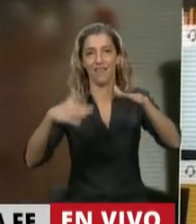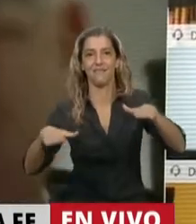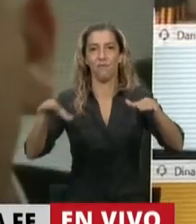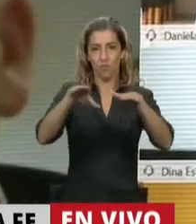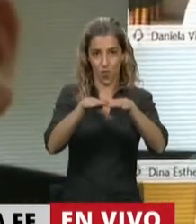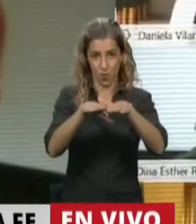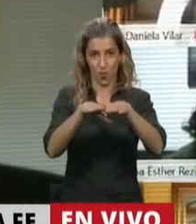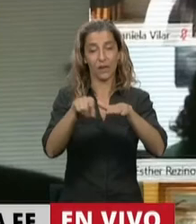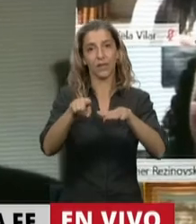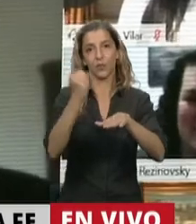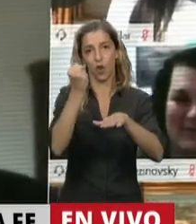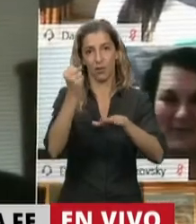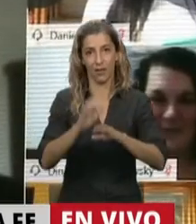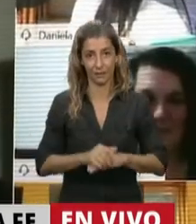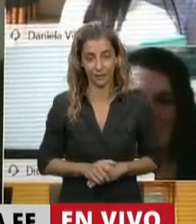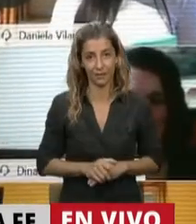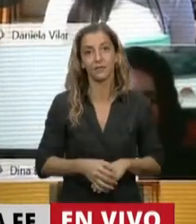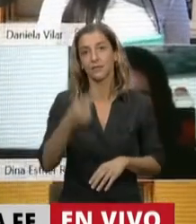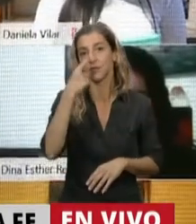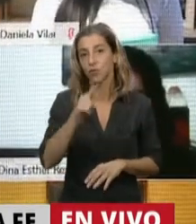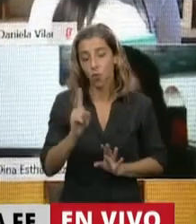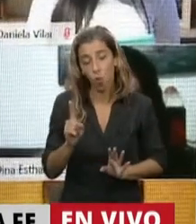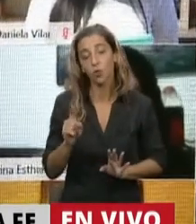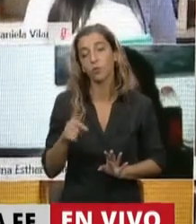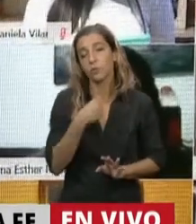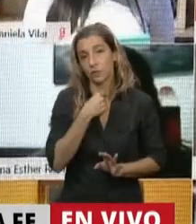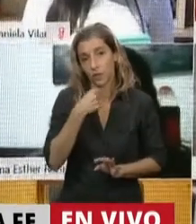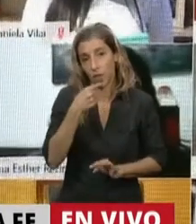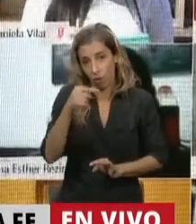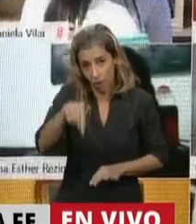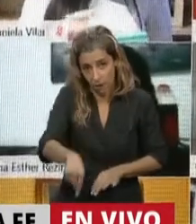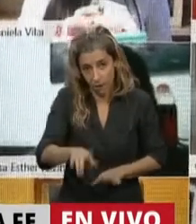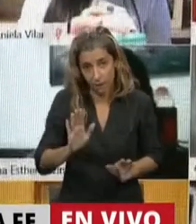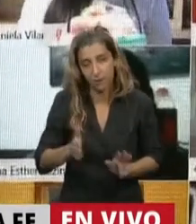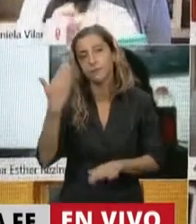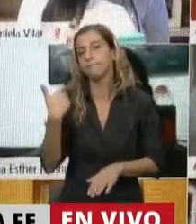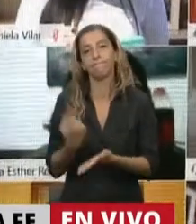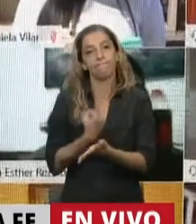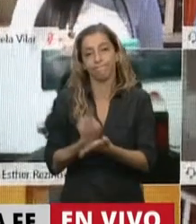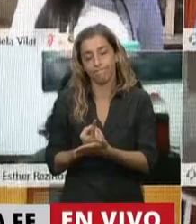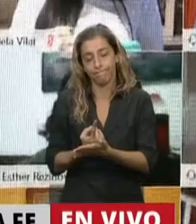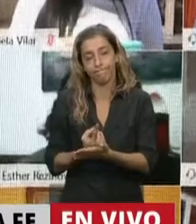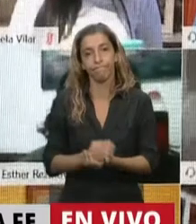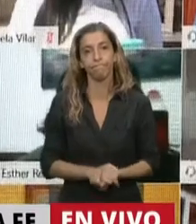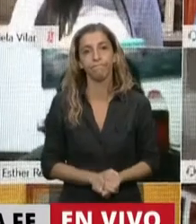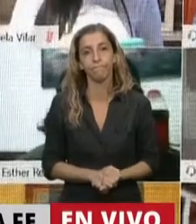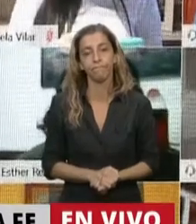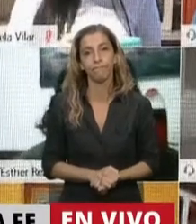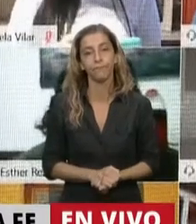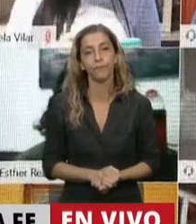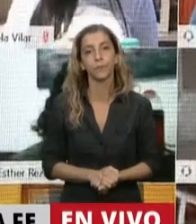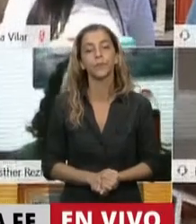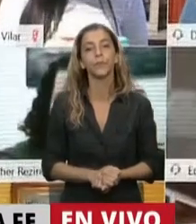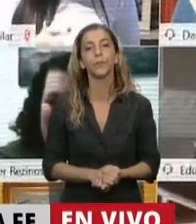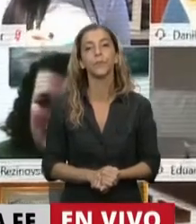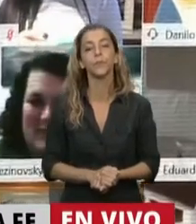quiero decir esto en relación a la pandemia porque no tuve oportunidad en otro momento. Si la pandemia no